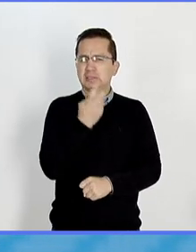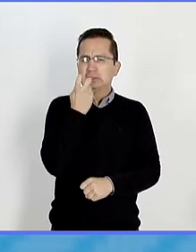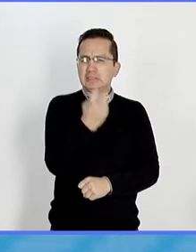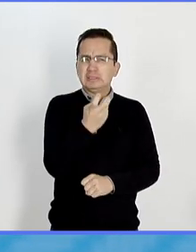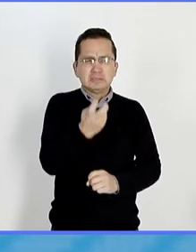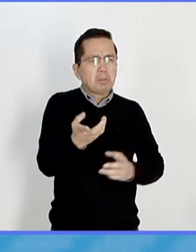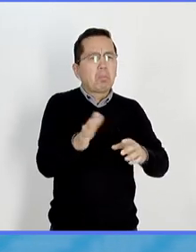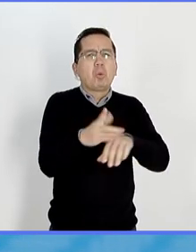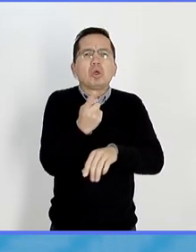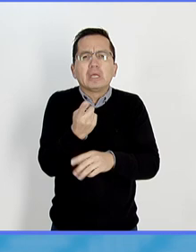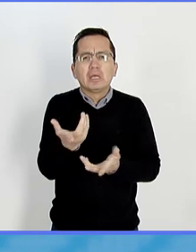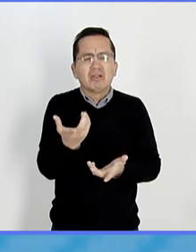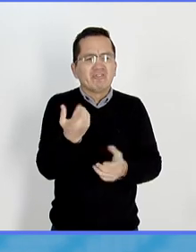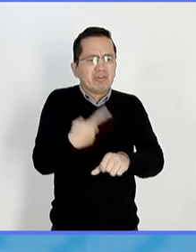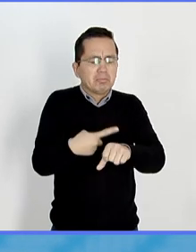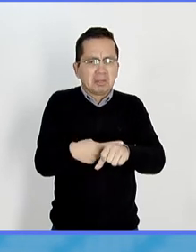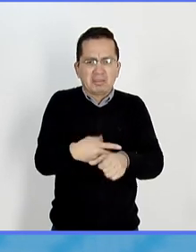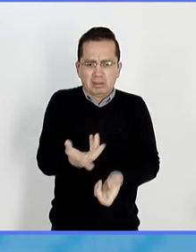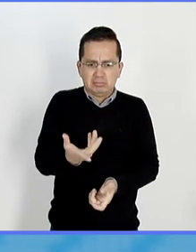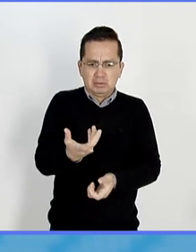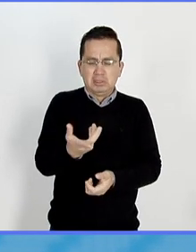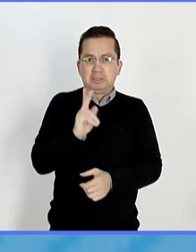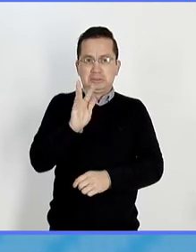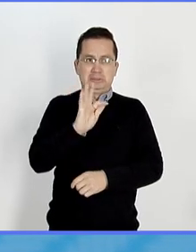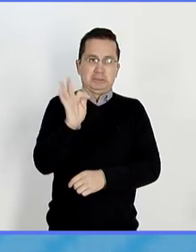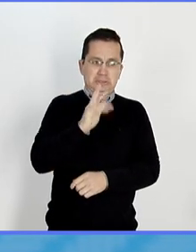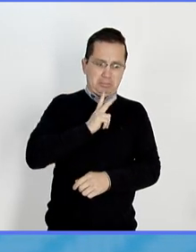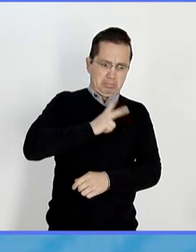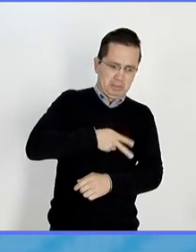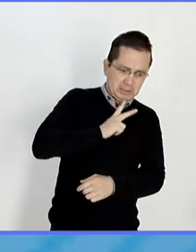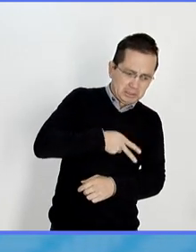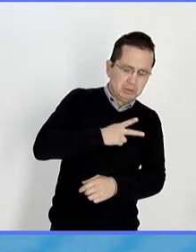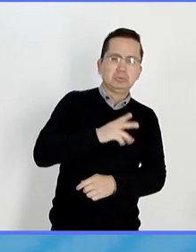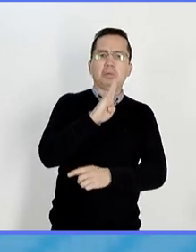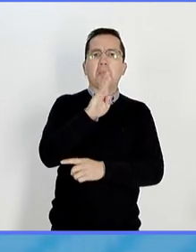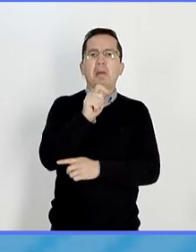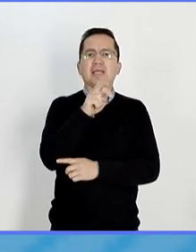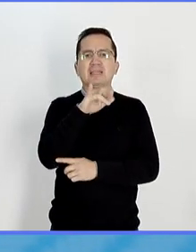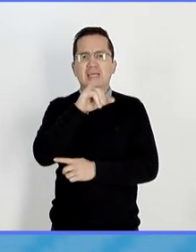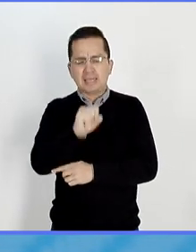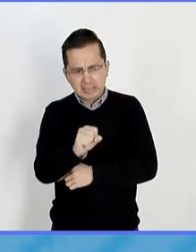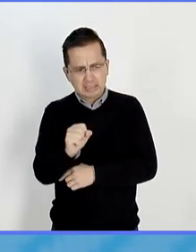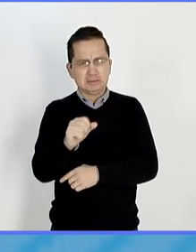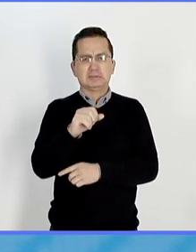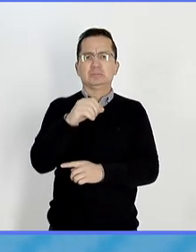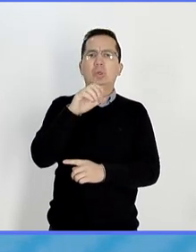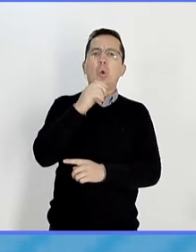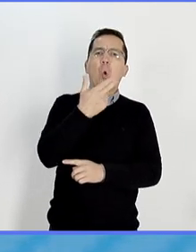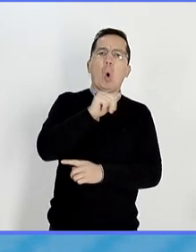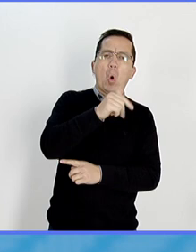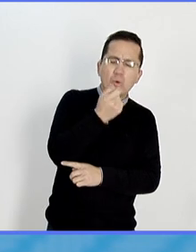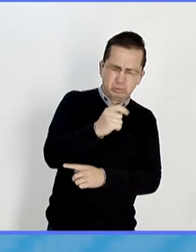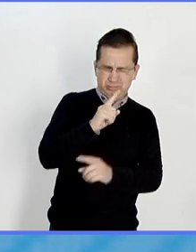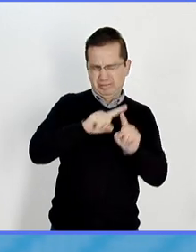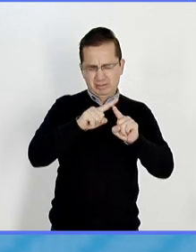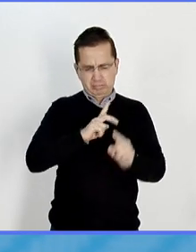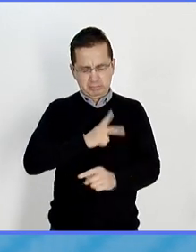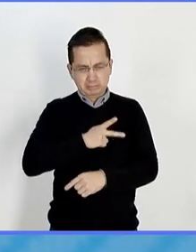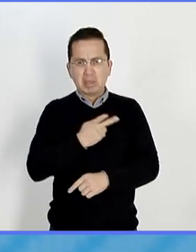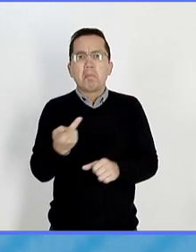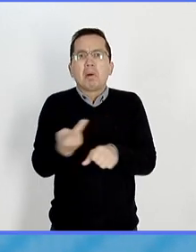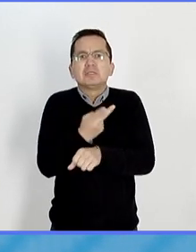digamos, virus, bacterias, hongos, parásitos, y las posibles contaminaciones químicas. Y hasta ahora